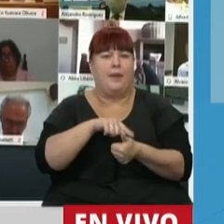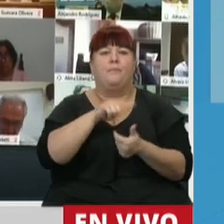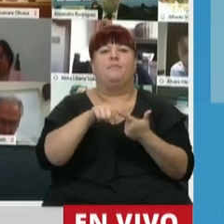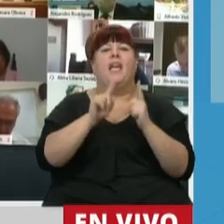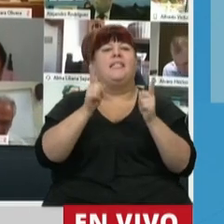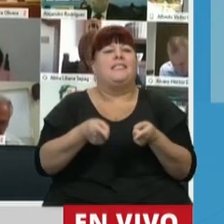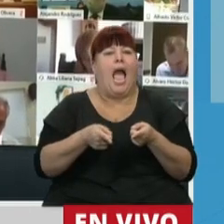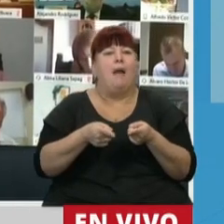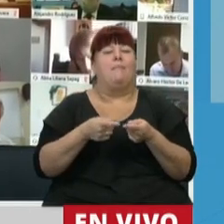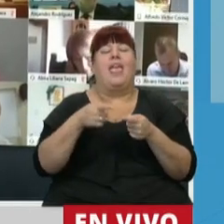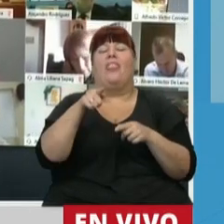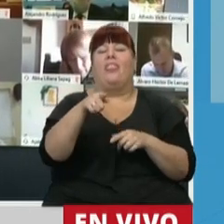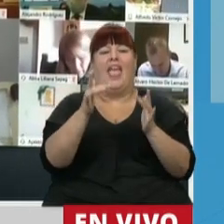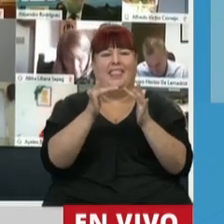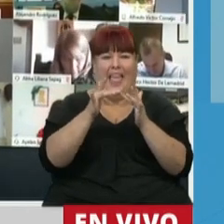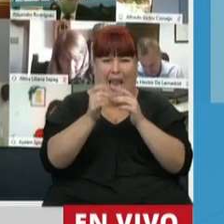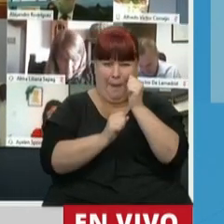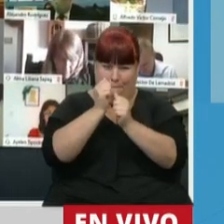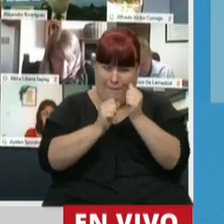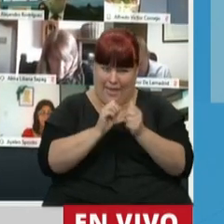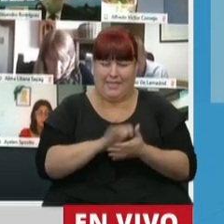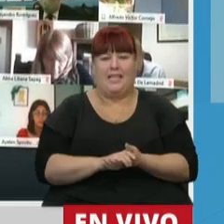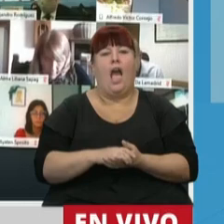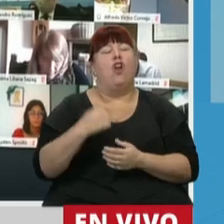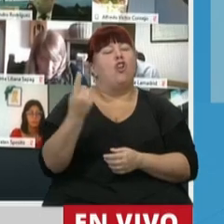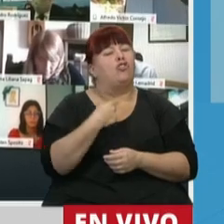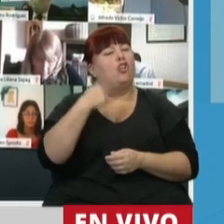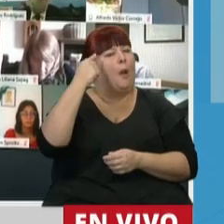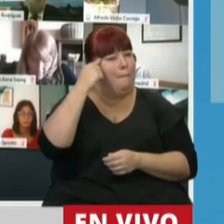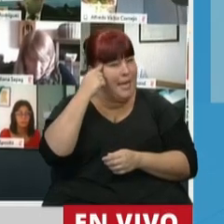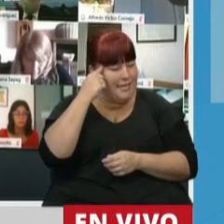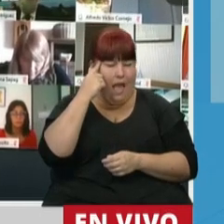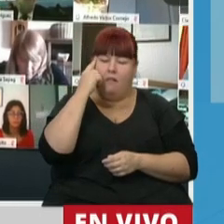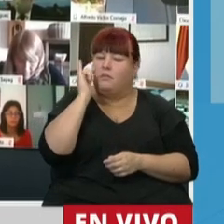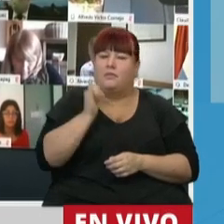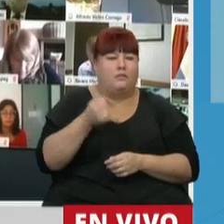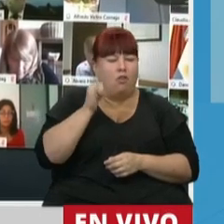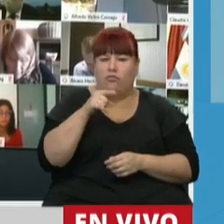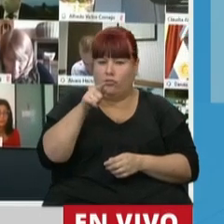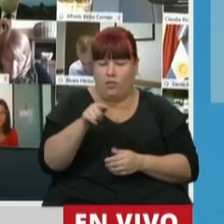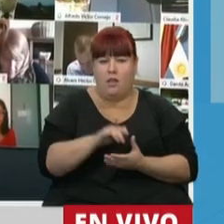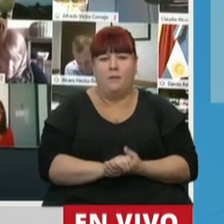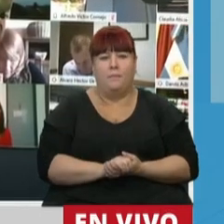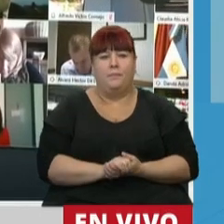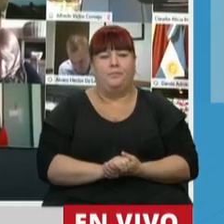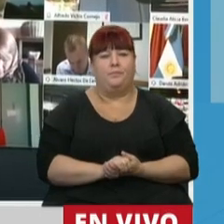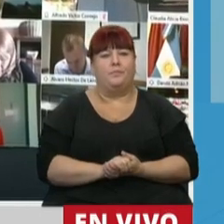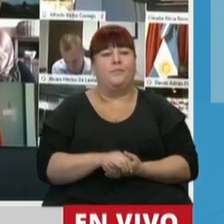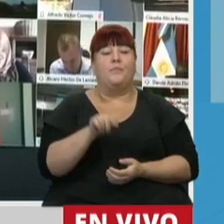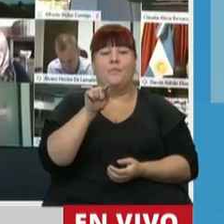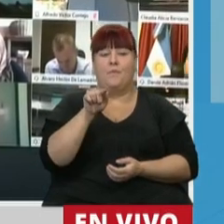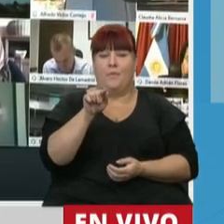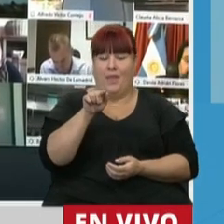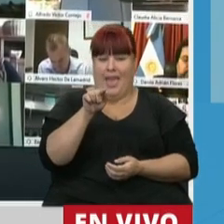y de provisión de Internet. Nosotros creemos firmemente que ese